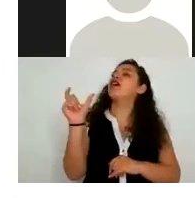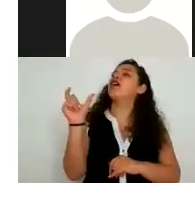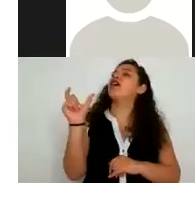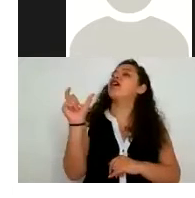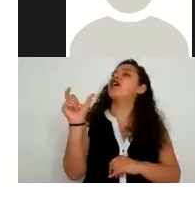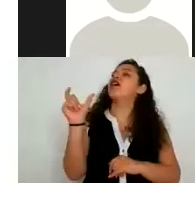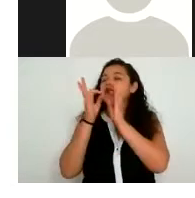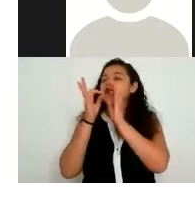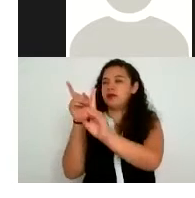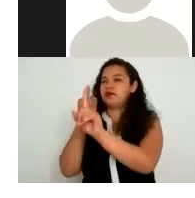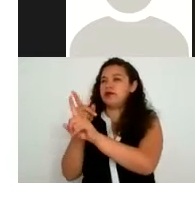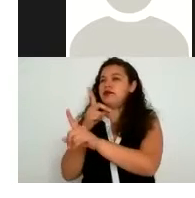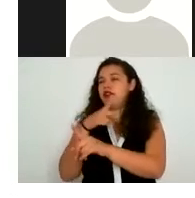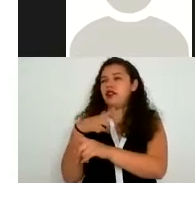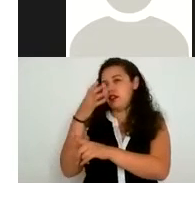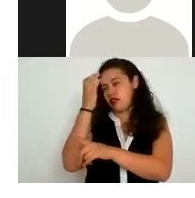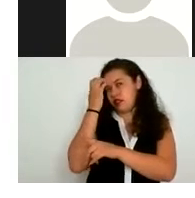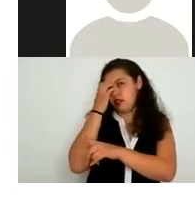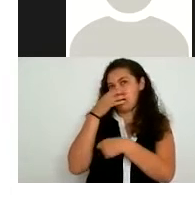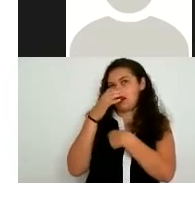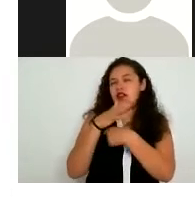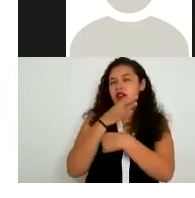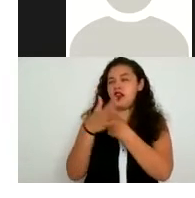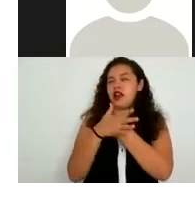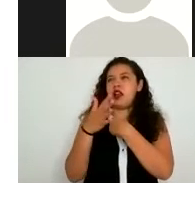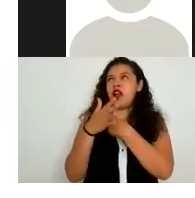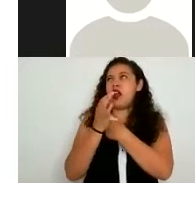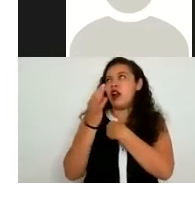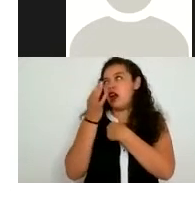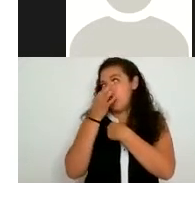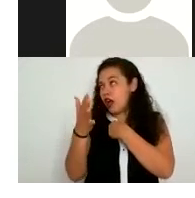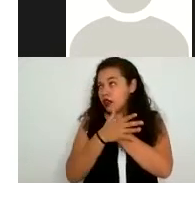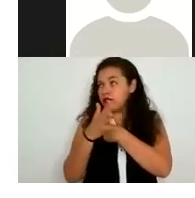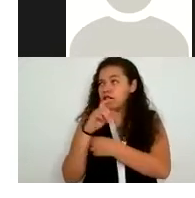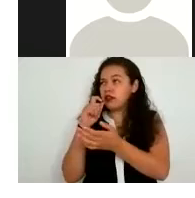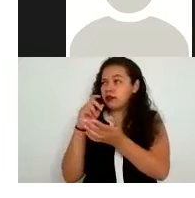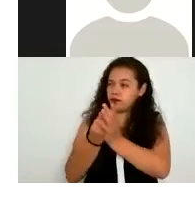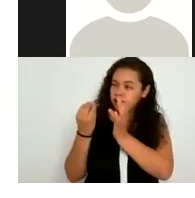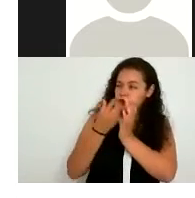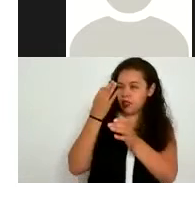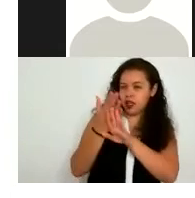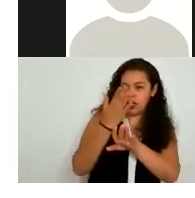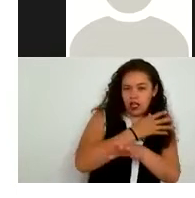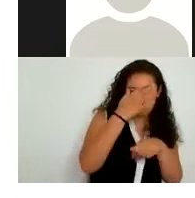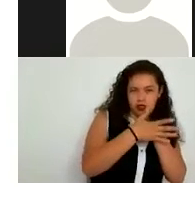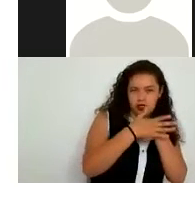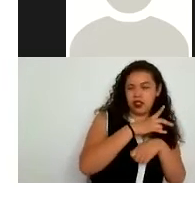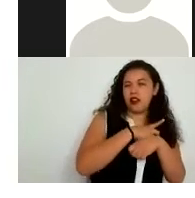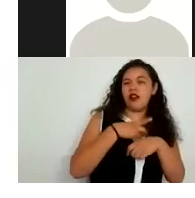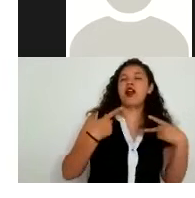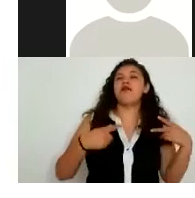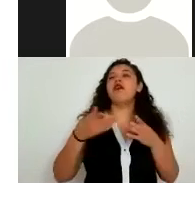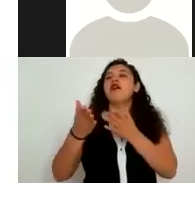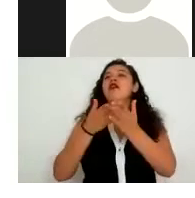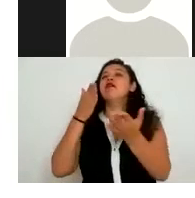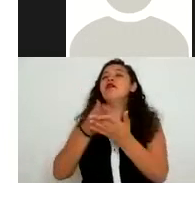deberá darse a conocer el aviso de privacidad previamente cuando nosotros se los vamos a requerir directamente a las personas nosotros